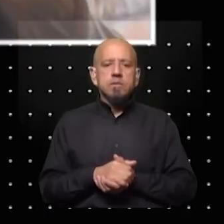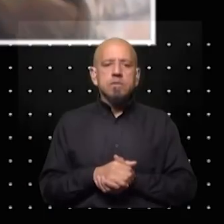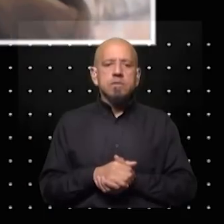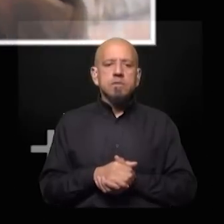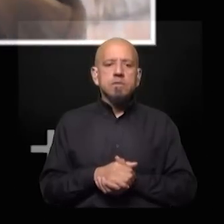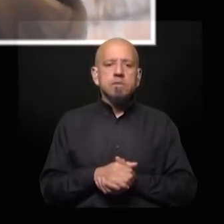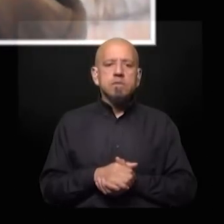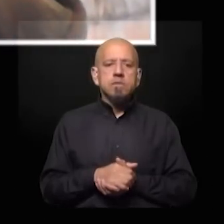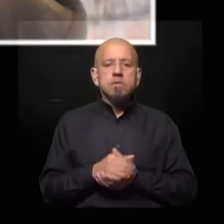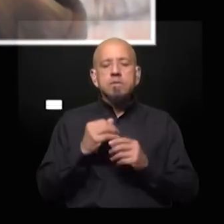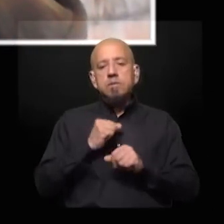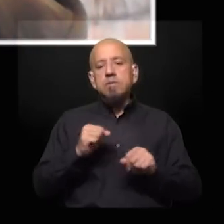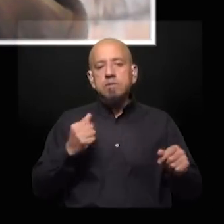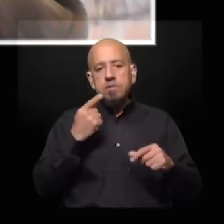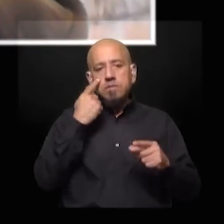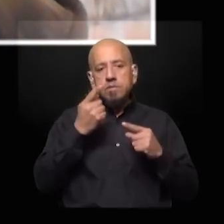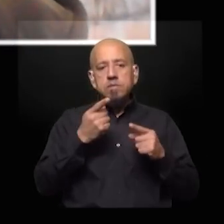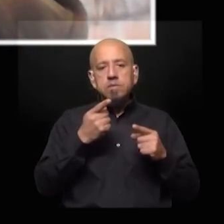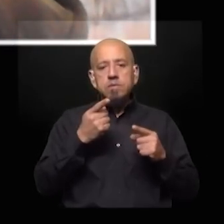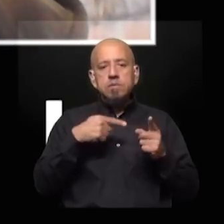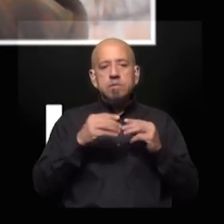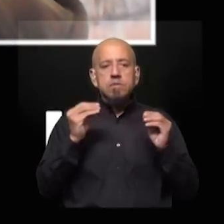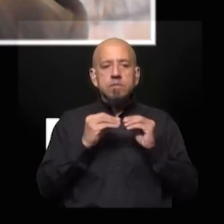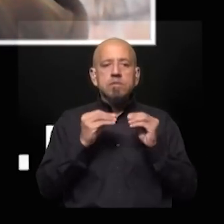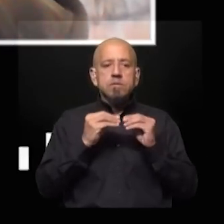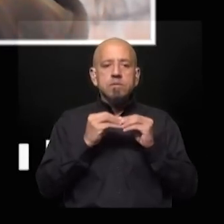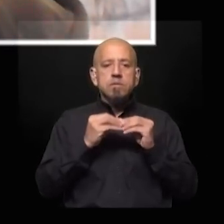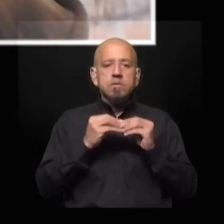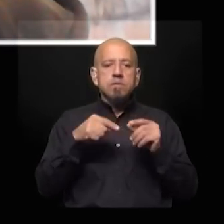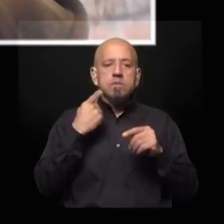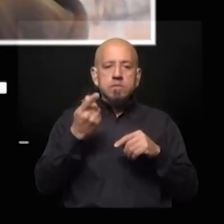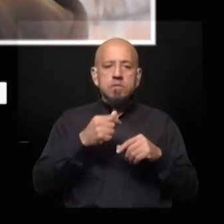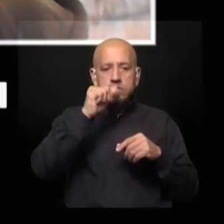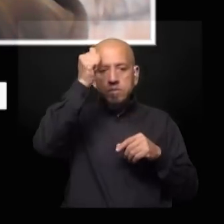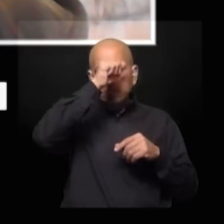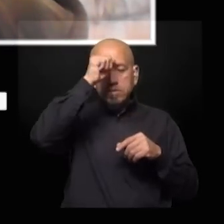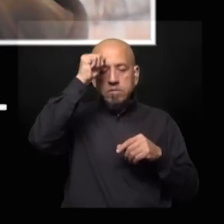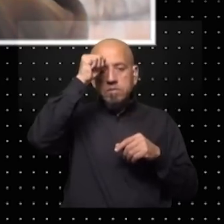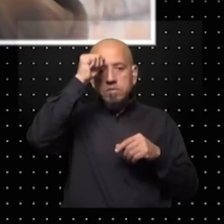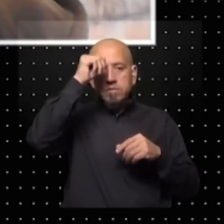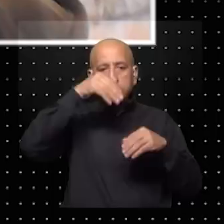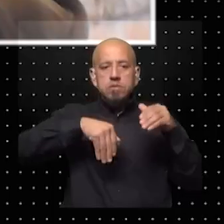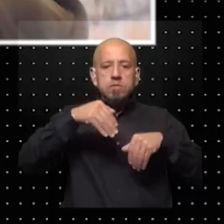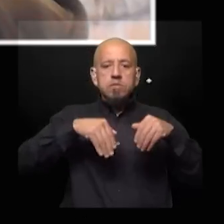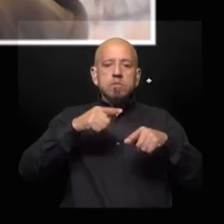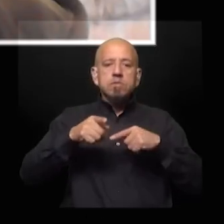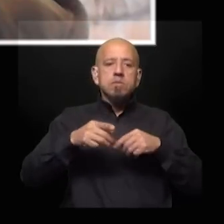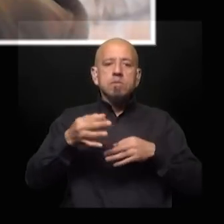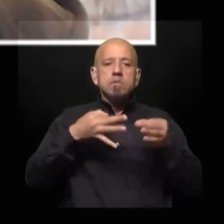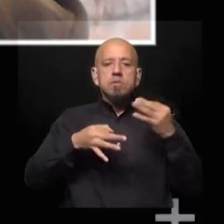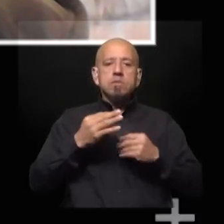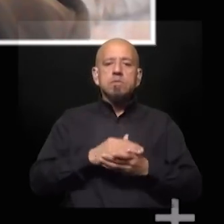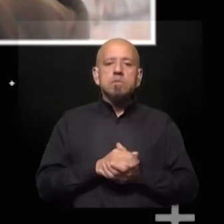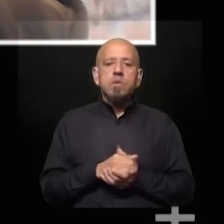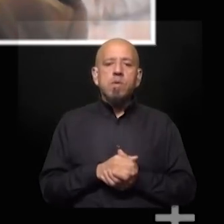ver la cobertura de ti de tus compañeros el próximo domingo a través de la elección por otros medios? explicarnos un poquito